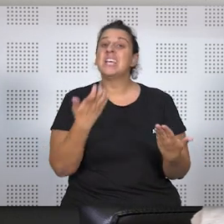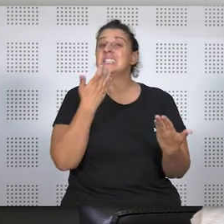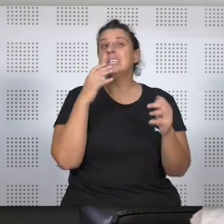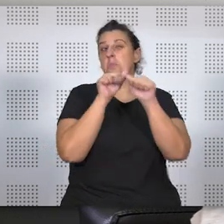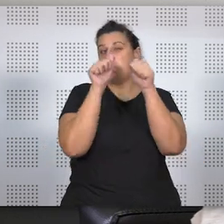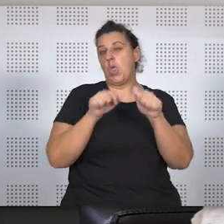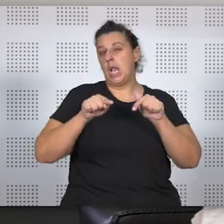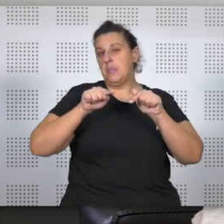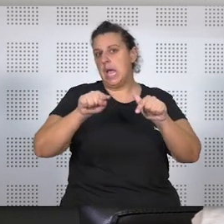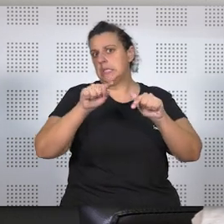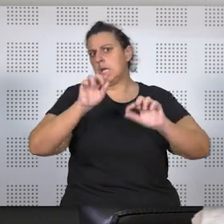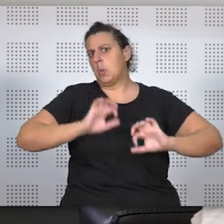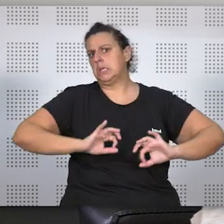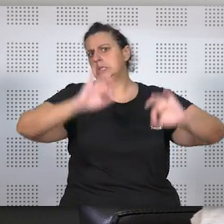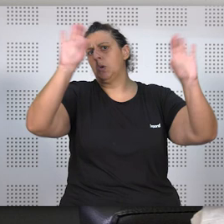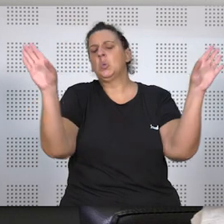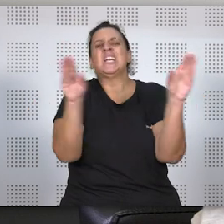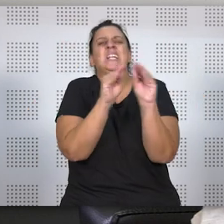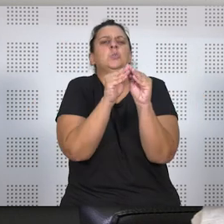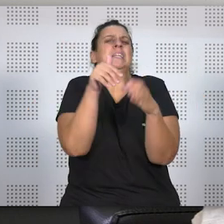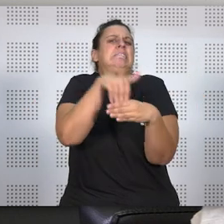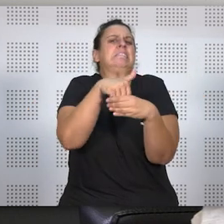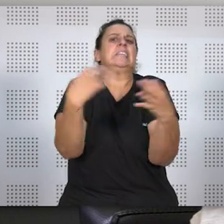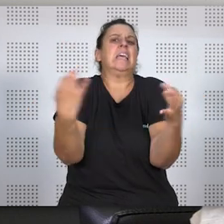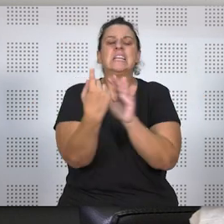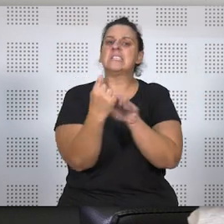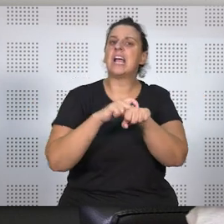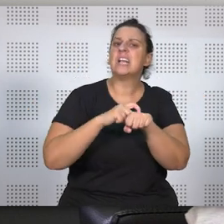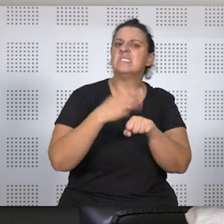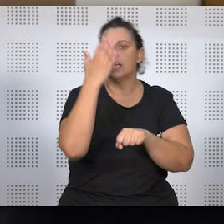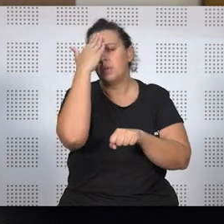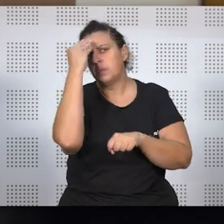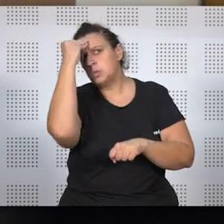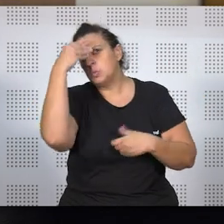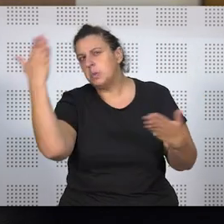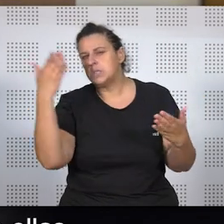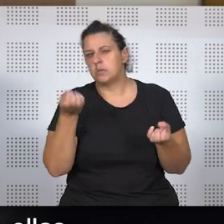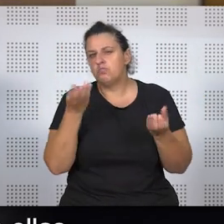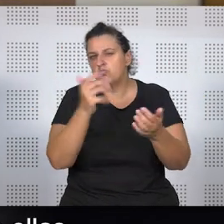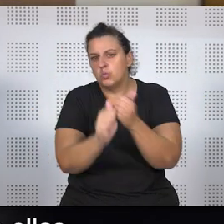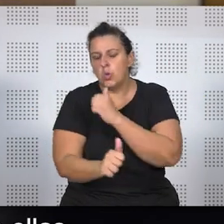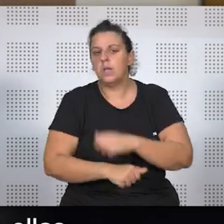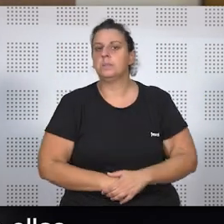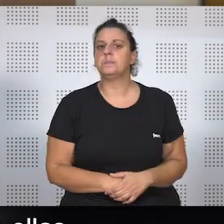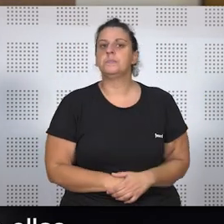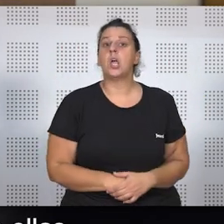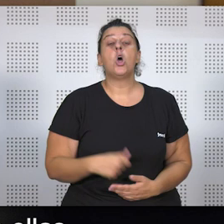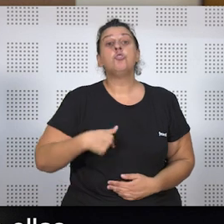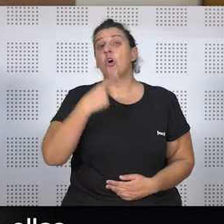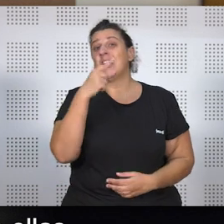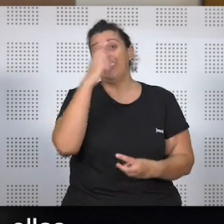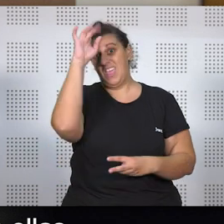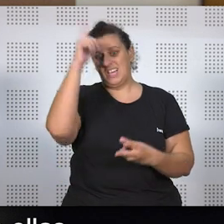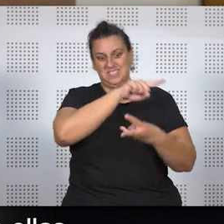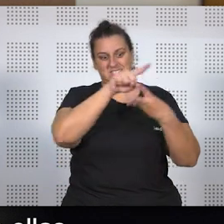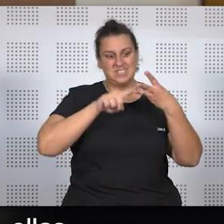destacar a grandes rasgos en qué consiste, las principales características, ¿qué es lo que resaltaría? Bueno, yo principalmente destacaría tres ideas.